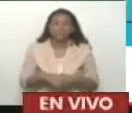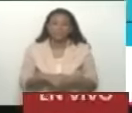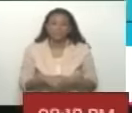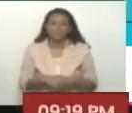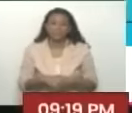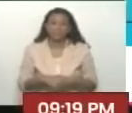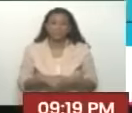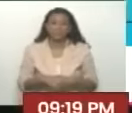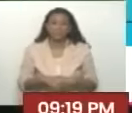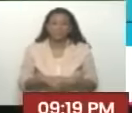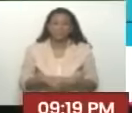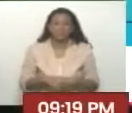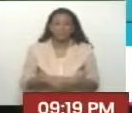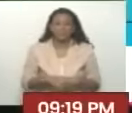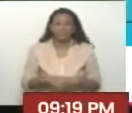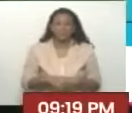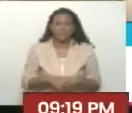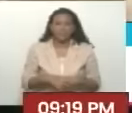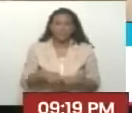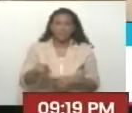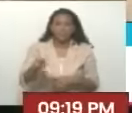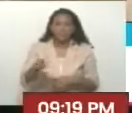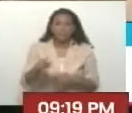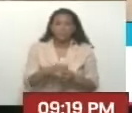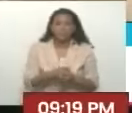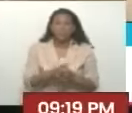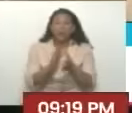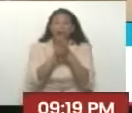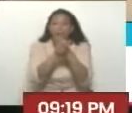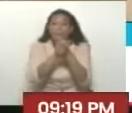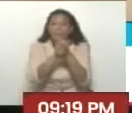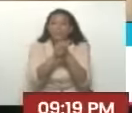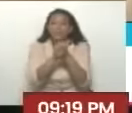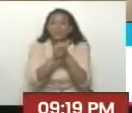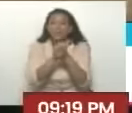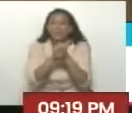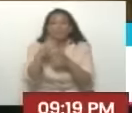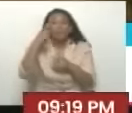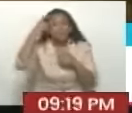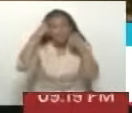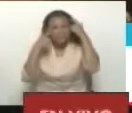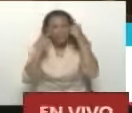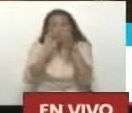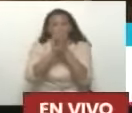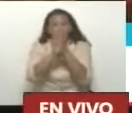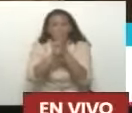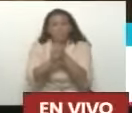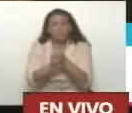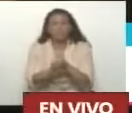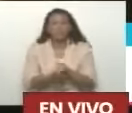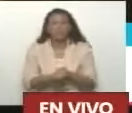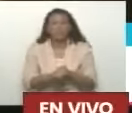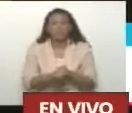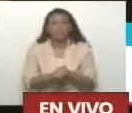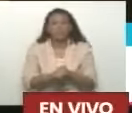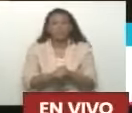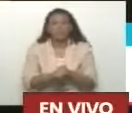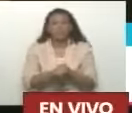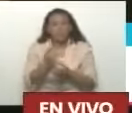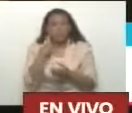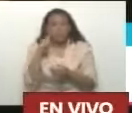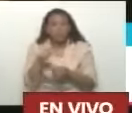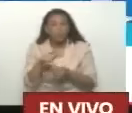Estedile. Fue un gran compañero del comandante Chávez también. Y yo me emociono mucho,